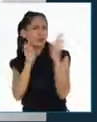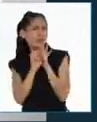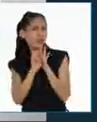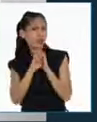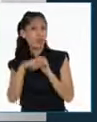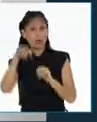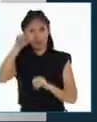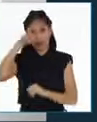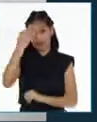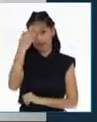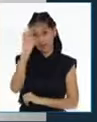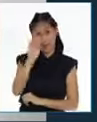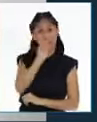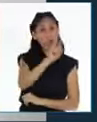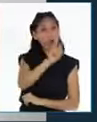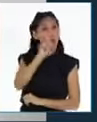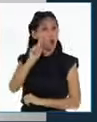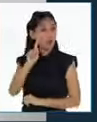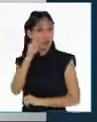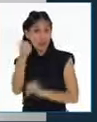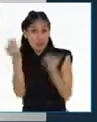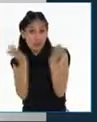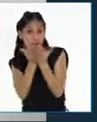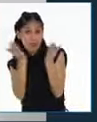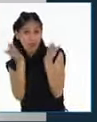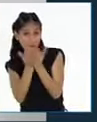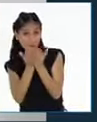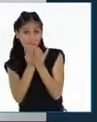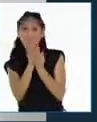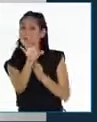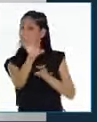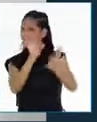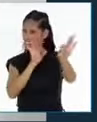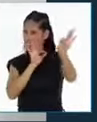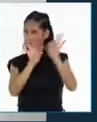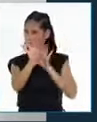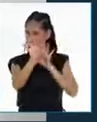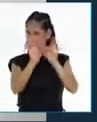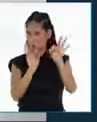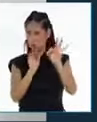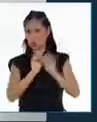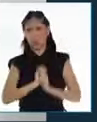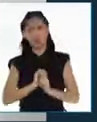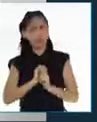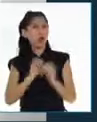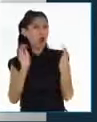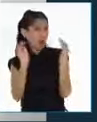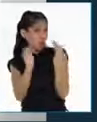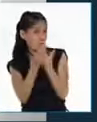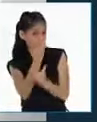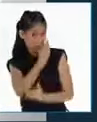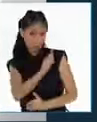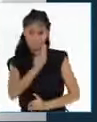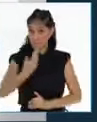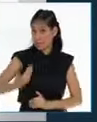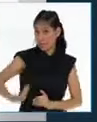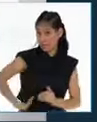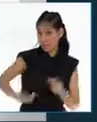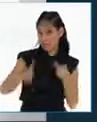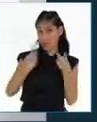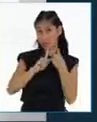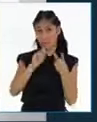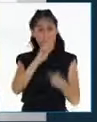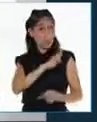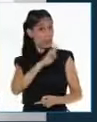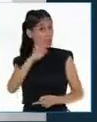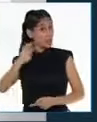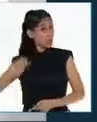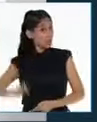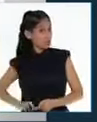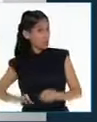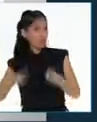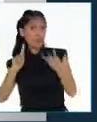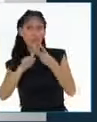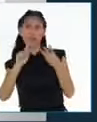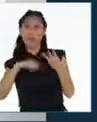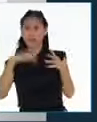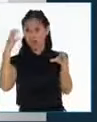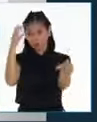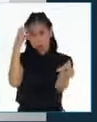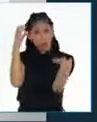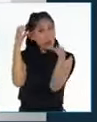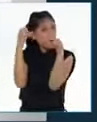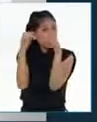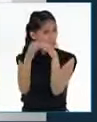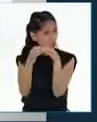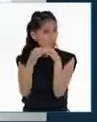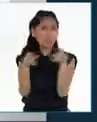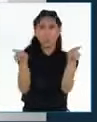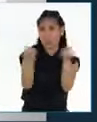11 de abril se llevaron a cabo las elecciones generales para elegir presidente y vicepresidentes, congresistas y representantes ante el